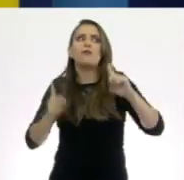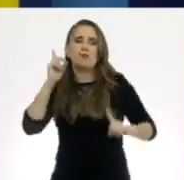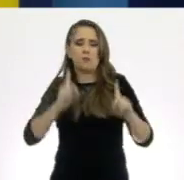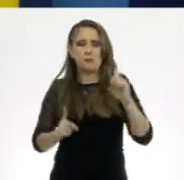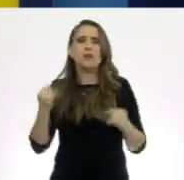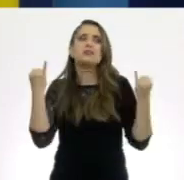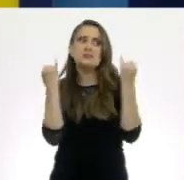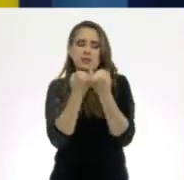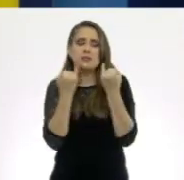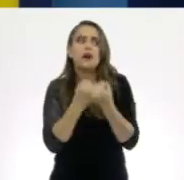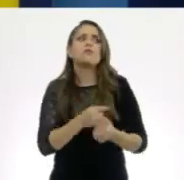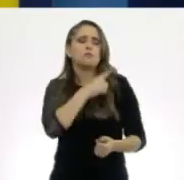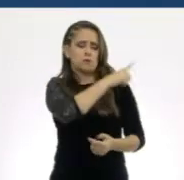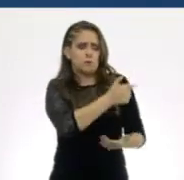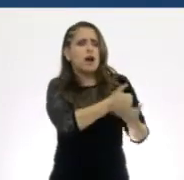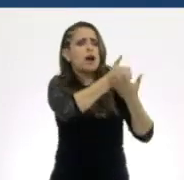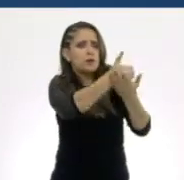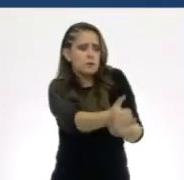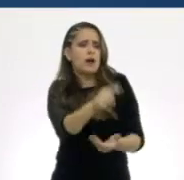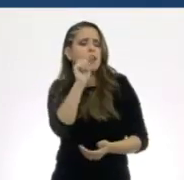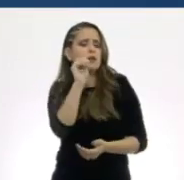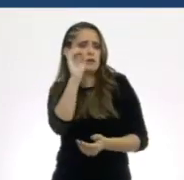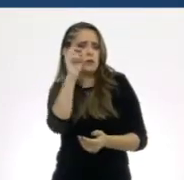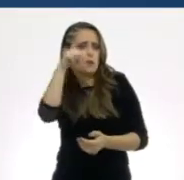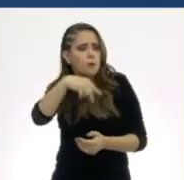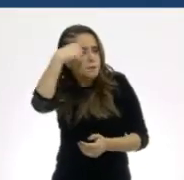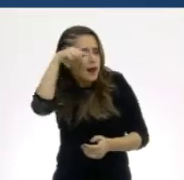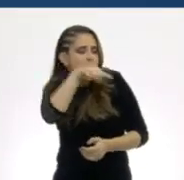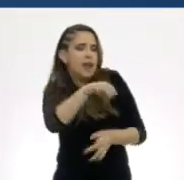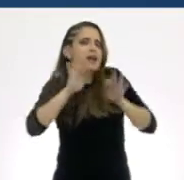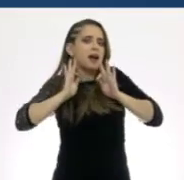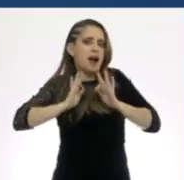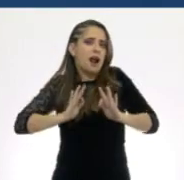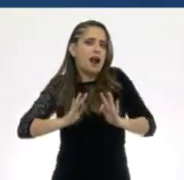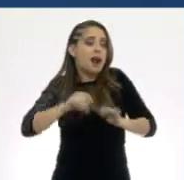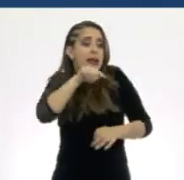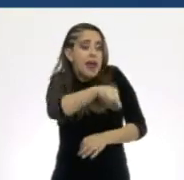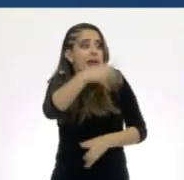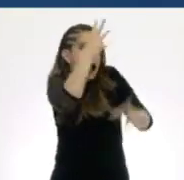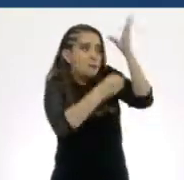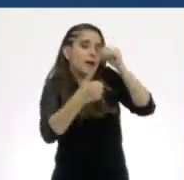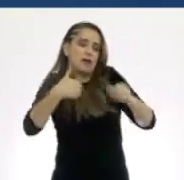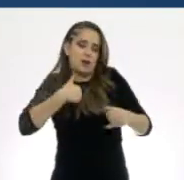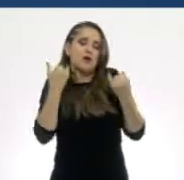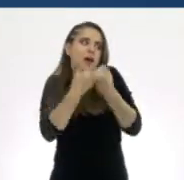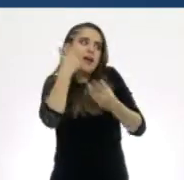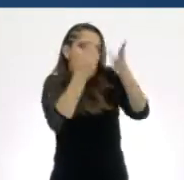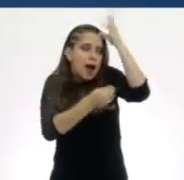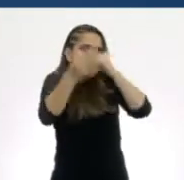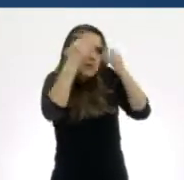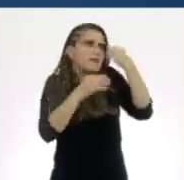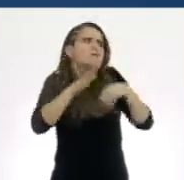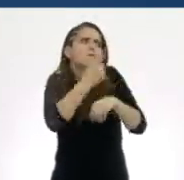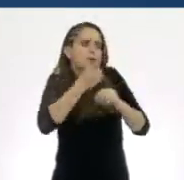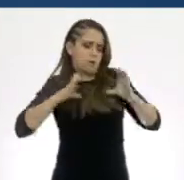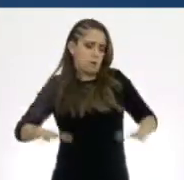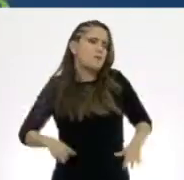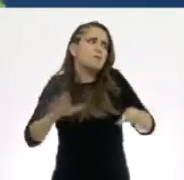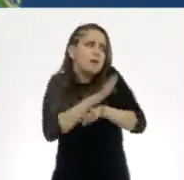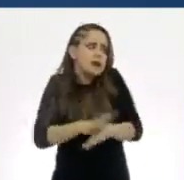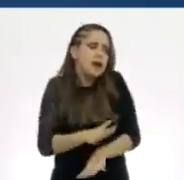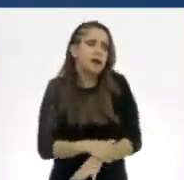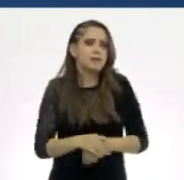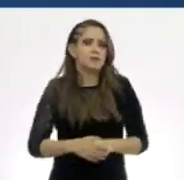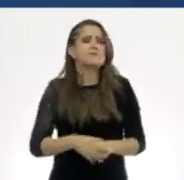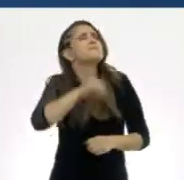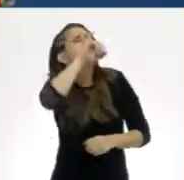¿podemos apoyar a Tom para que esté tranquilo? Lo veo con muchas ganas de aprender y yo también. Es que, maestra, ¿por qué?